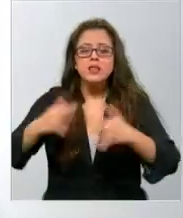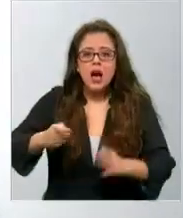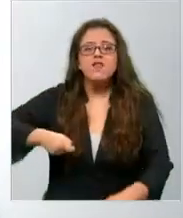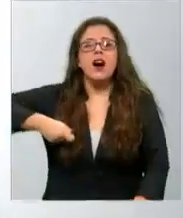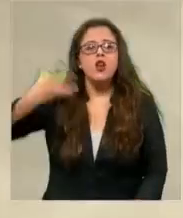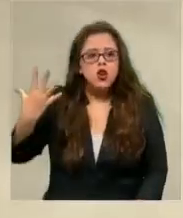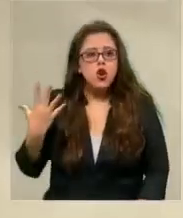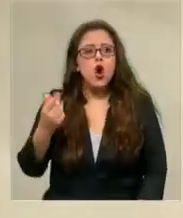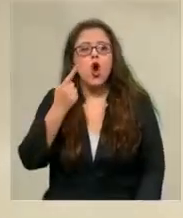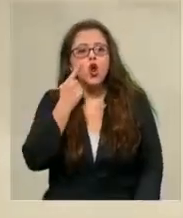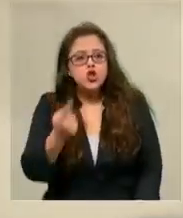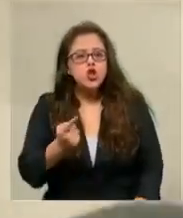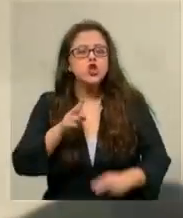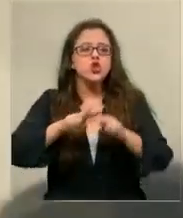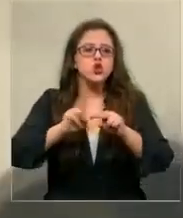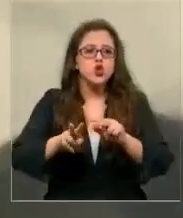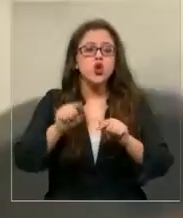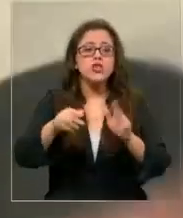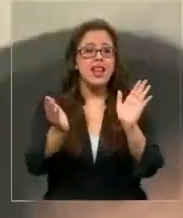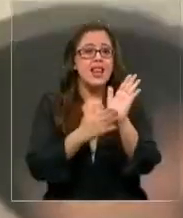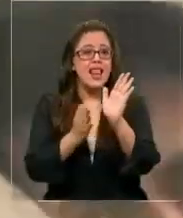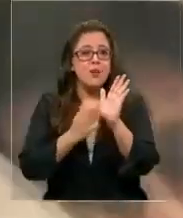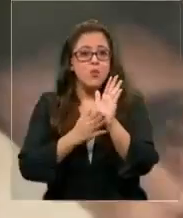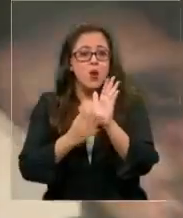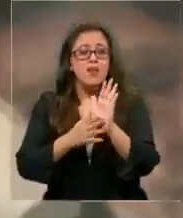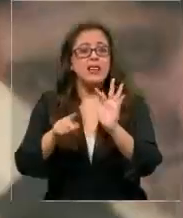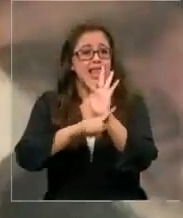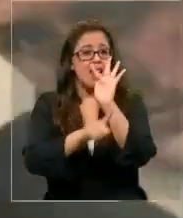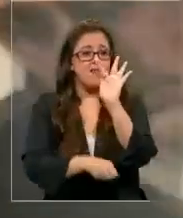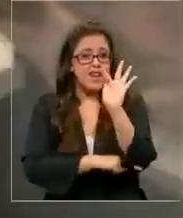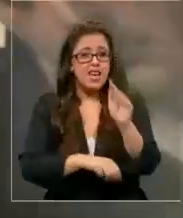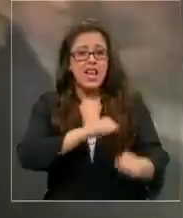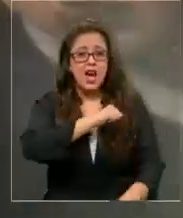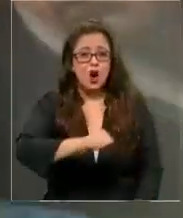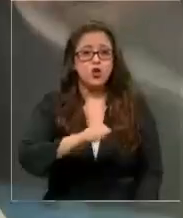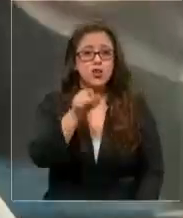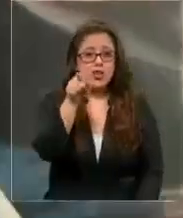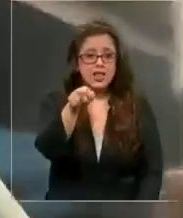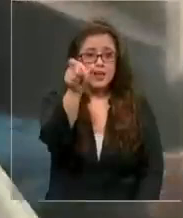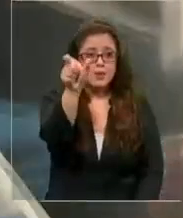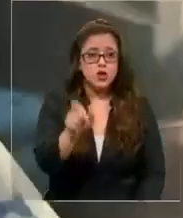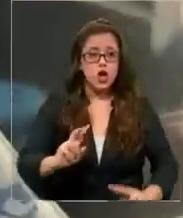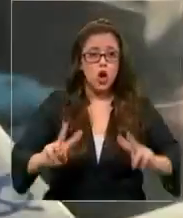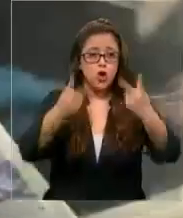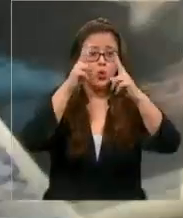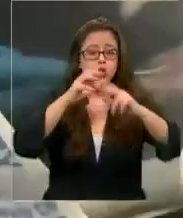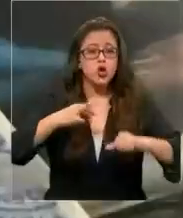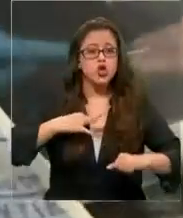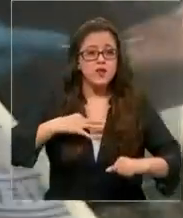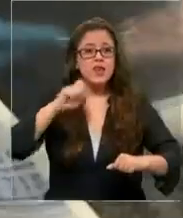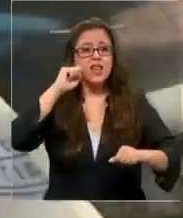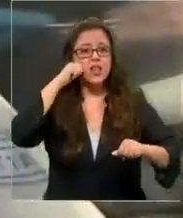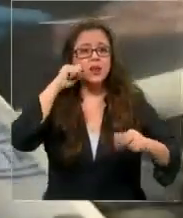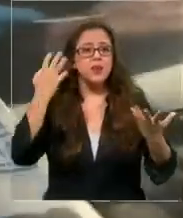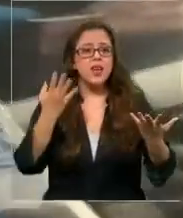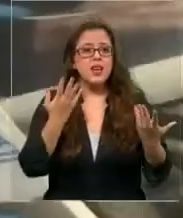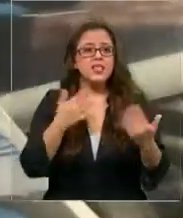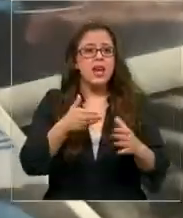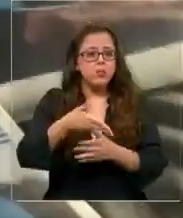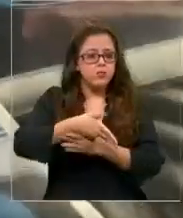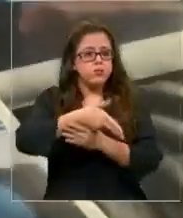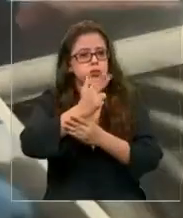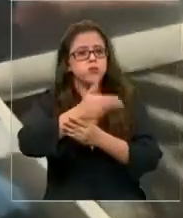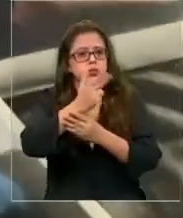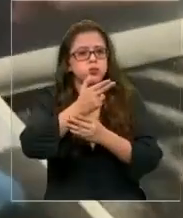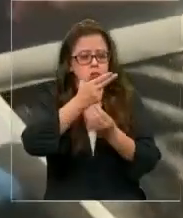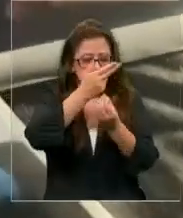conoció y resolvió. La prueba que más pulió la fiscalía en contra de este constructor civil fue el supuesto rastro de pólvora por